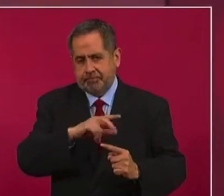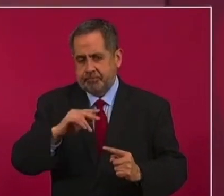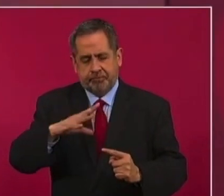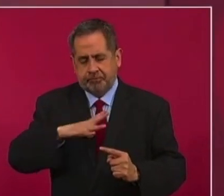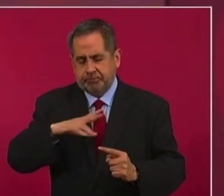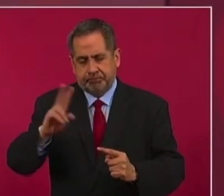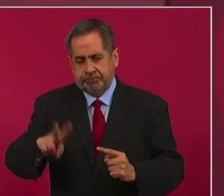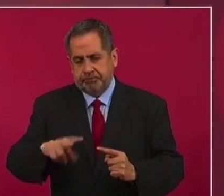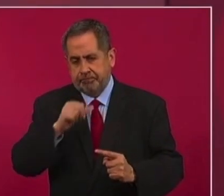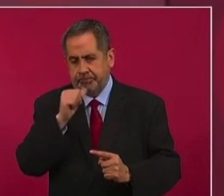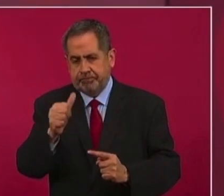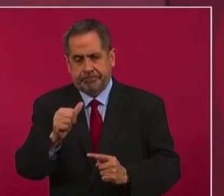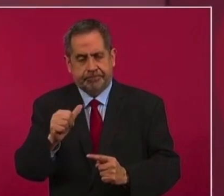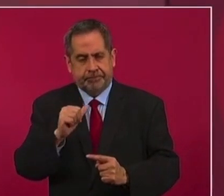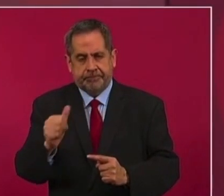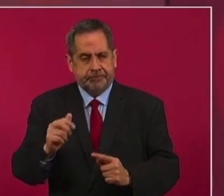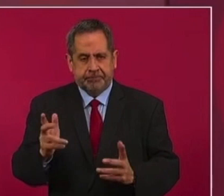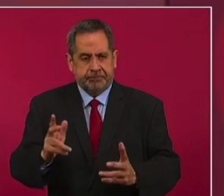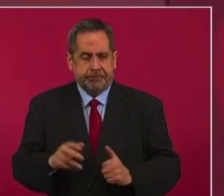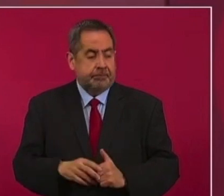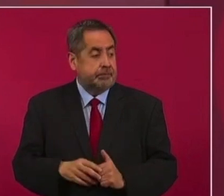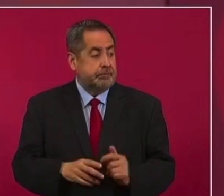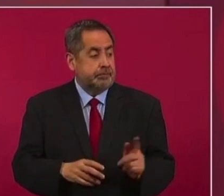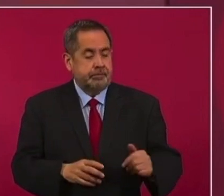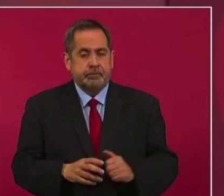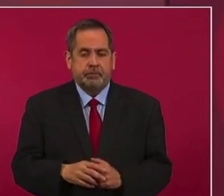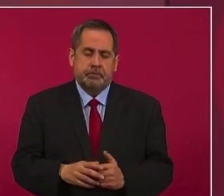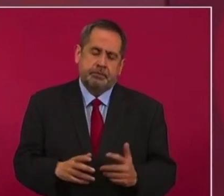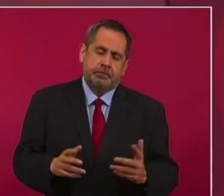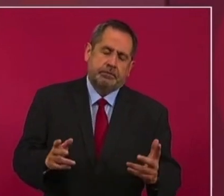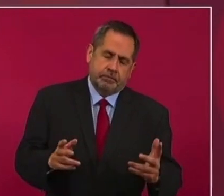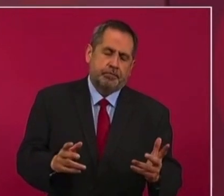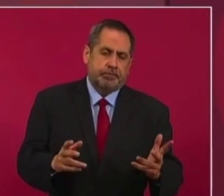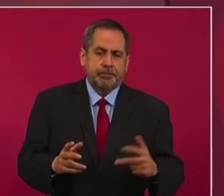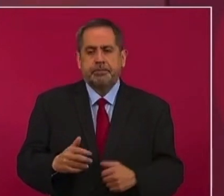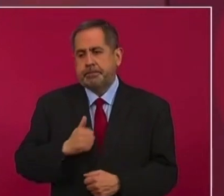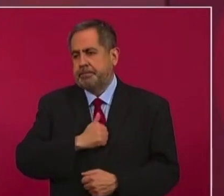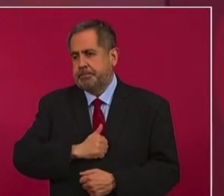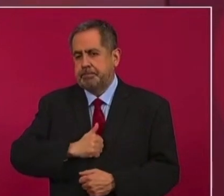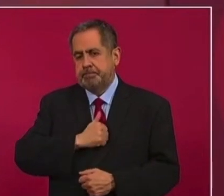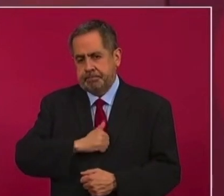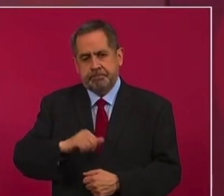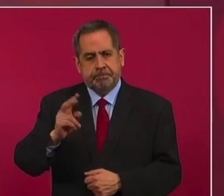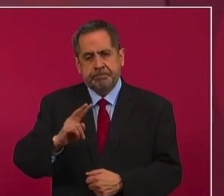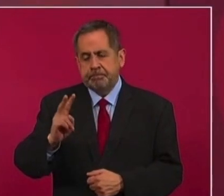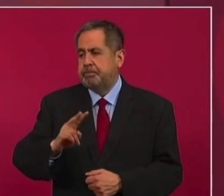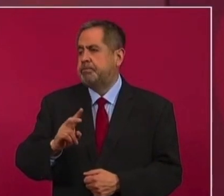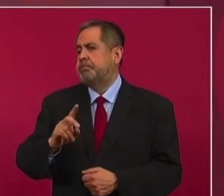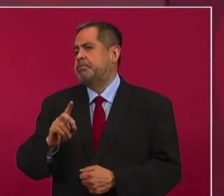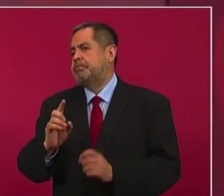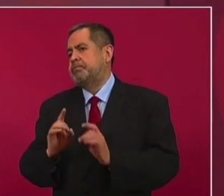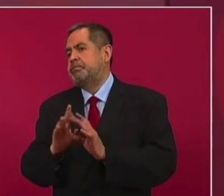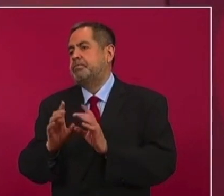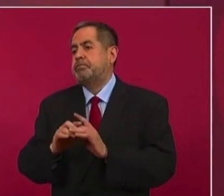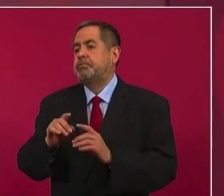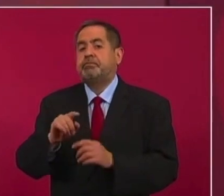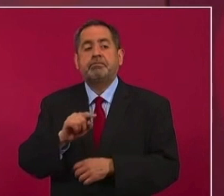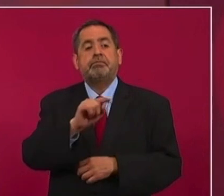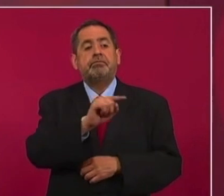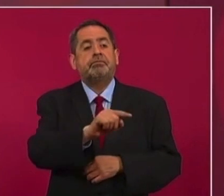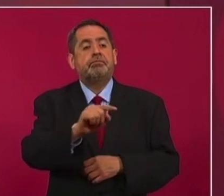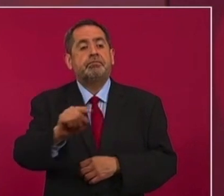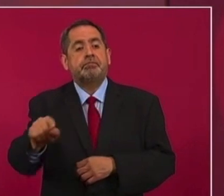Desde luego es muy lamentable que haya asesinatos de